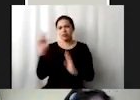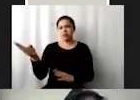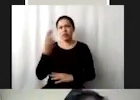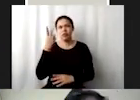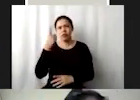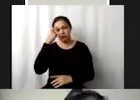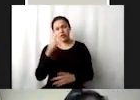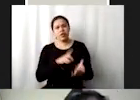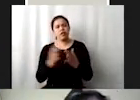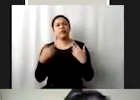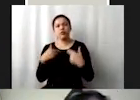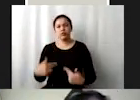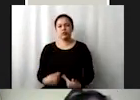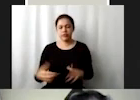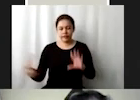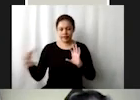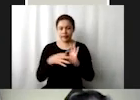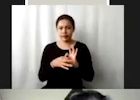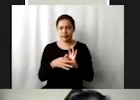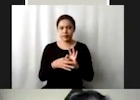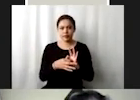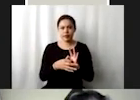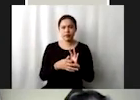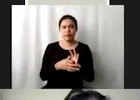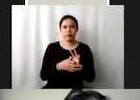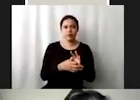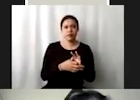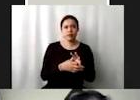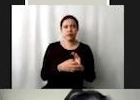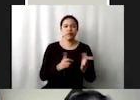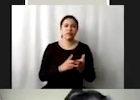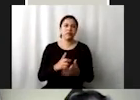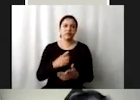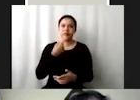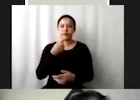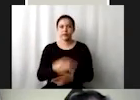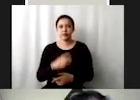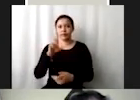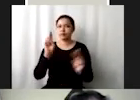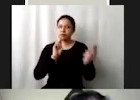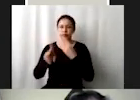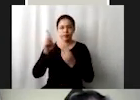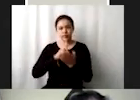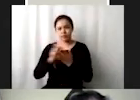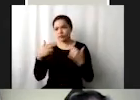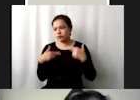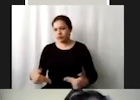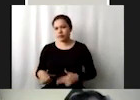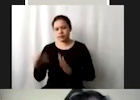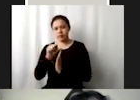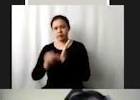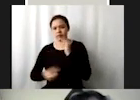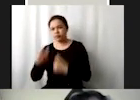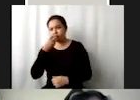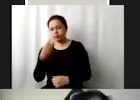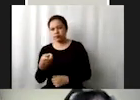humanos entonces por acá está la declaración universal de los derechos humanos en el artículo que menciona por